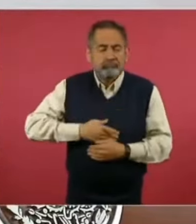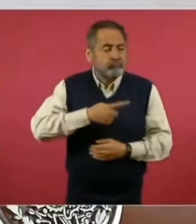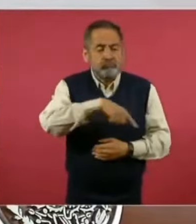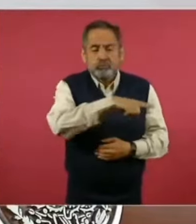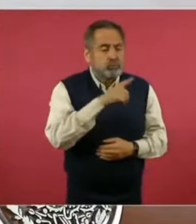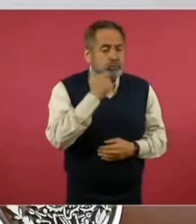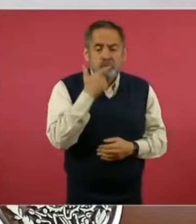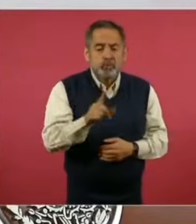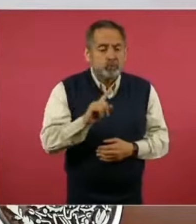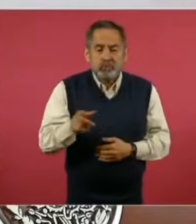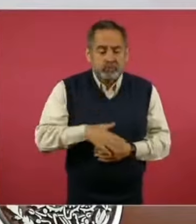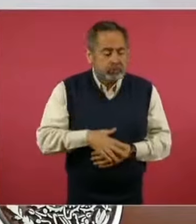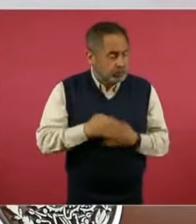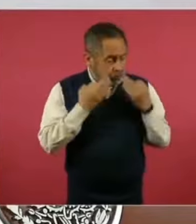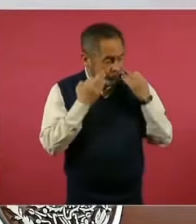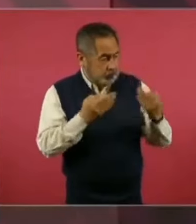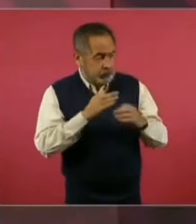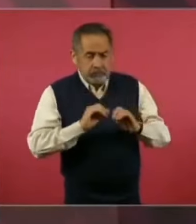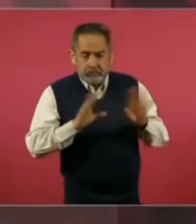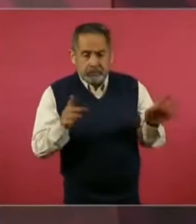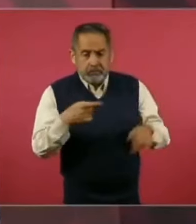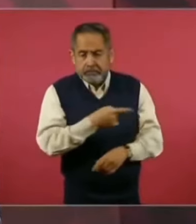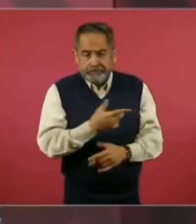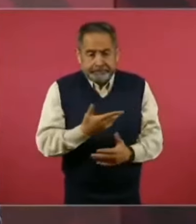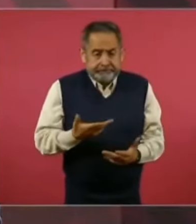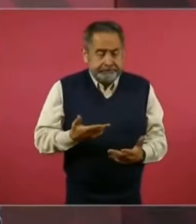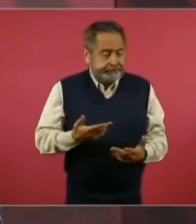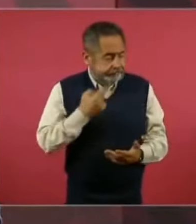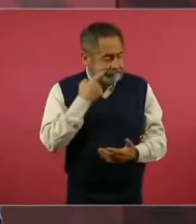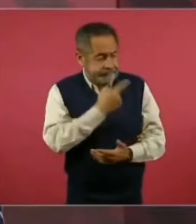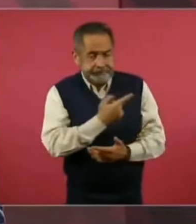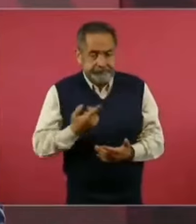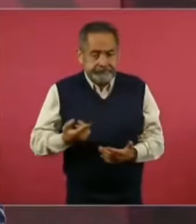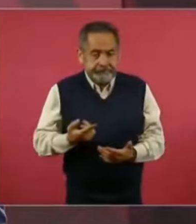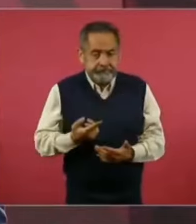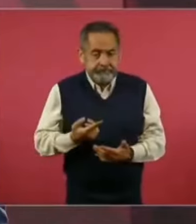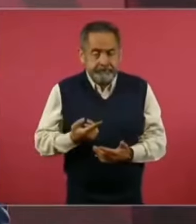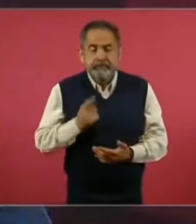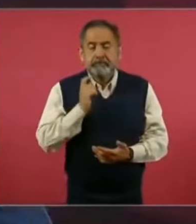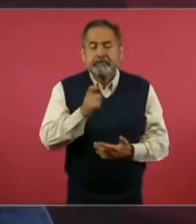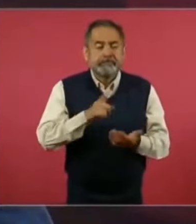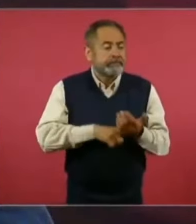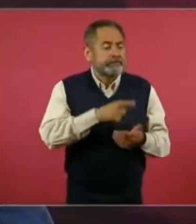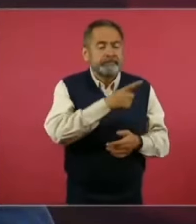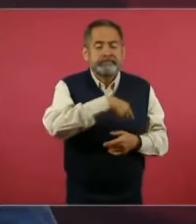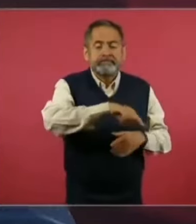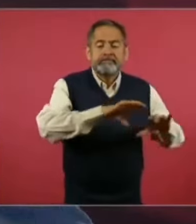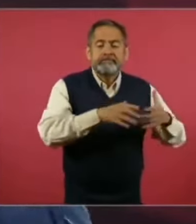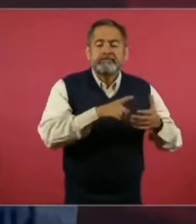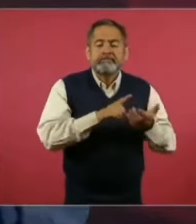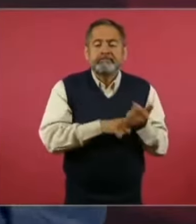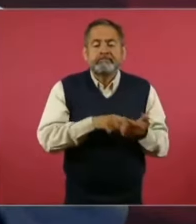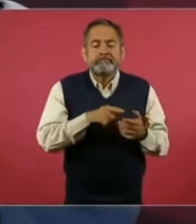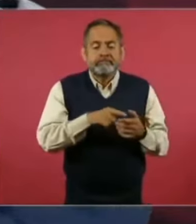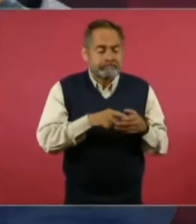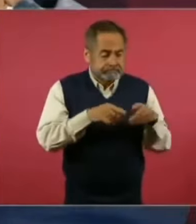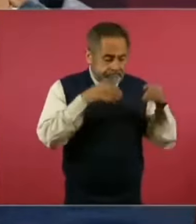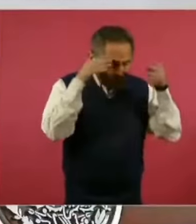que solamente están